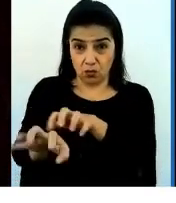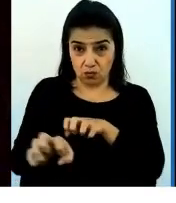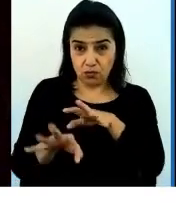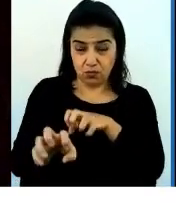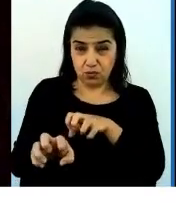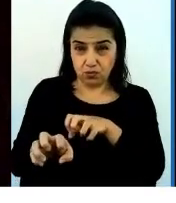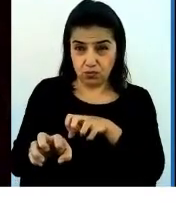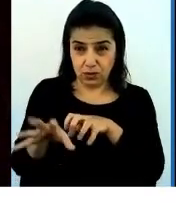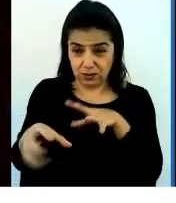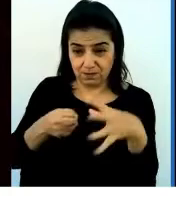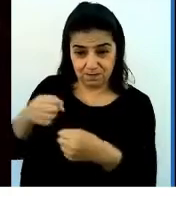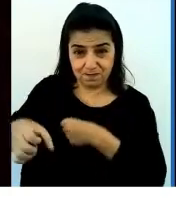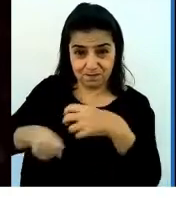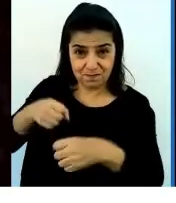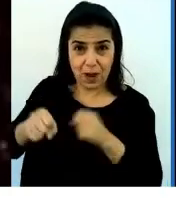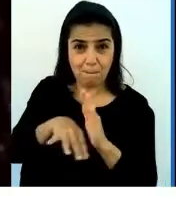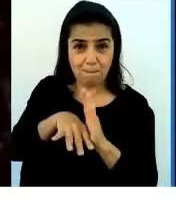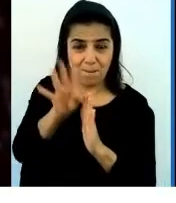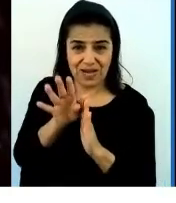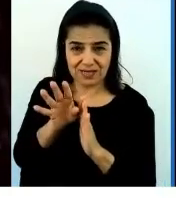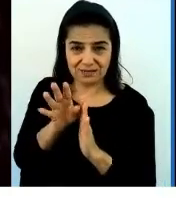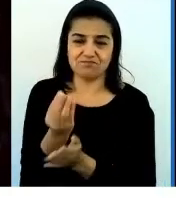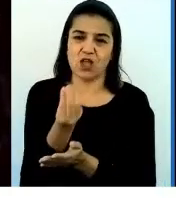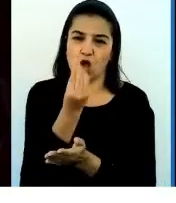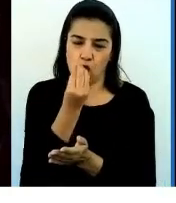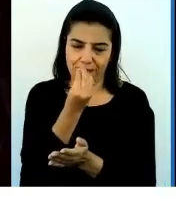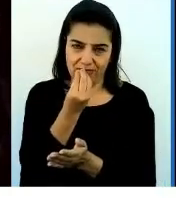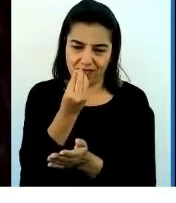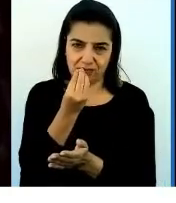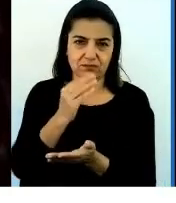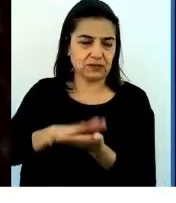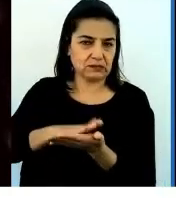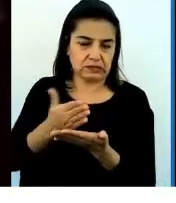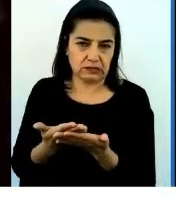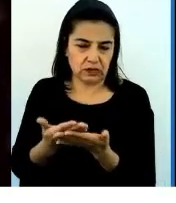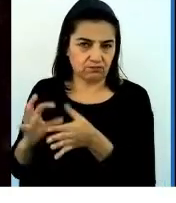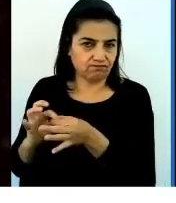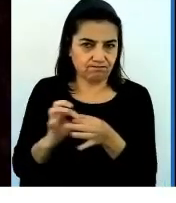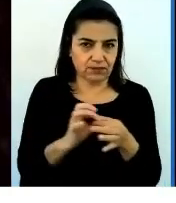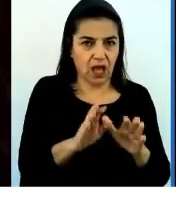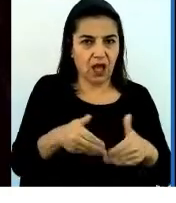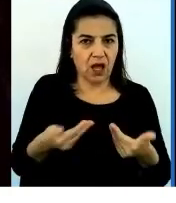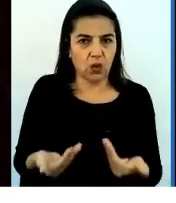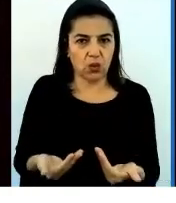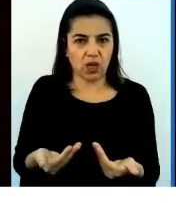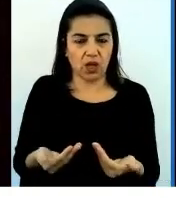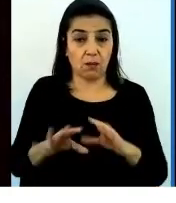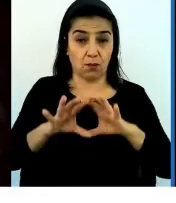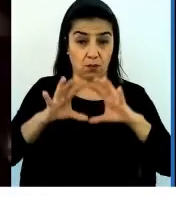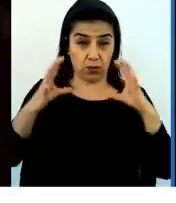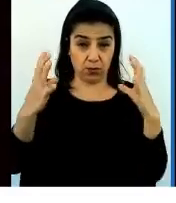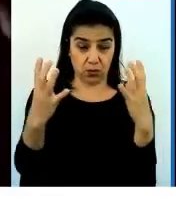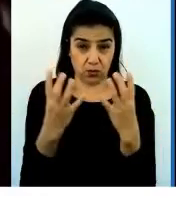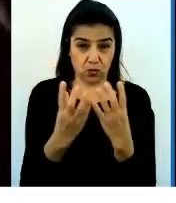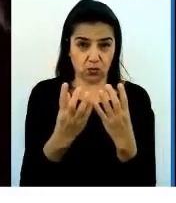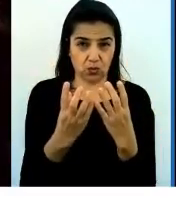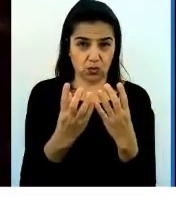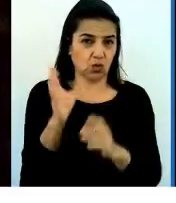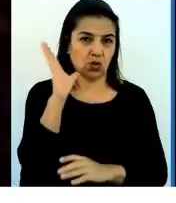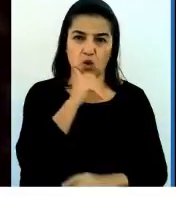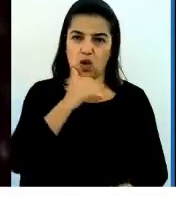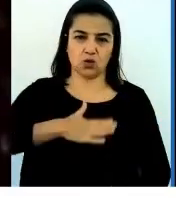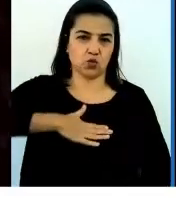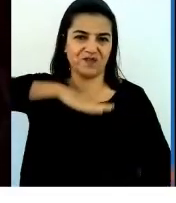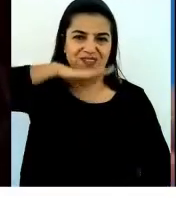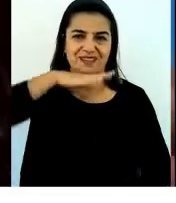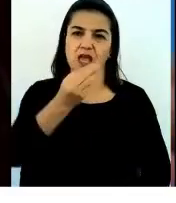comida saludable, por lo cual ahora en el mundo no hay suficiente,